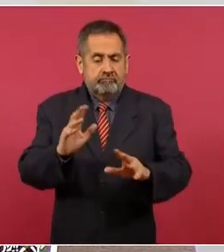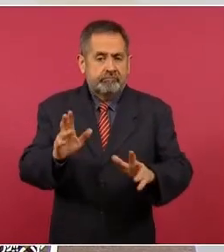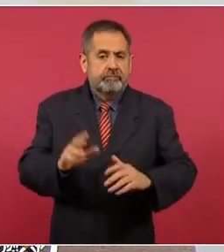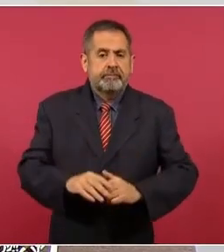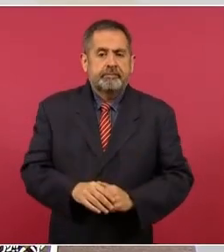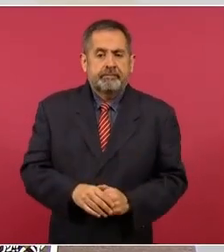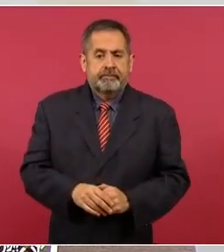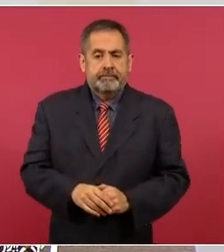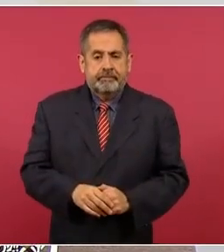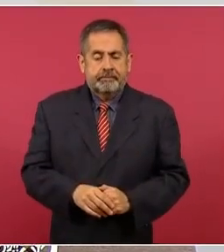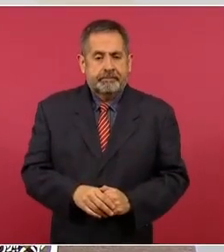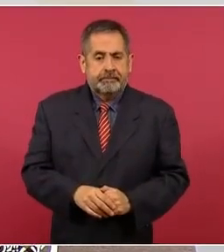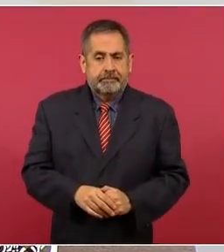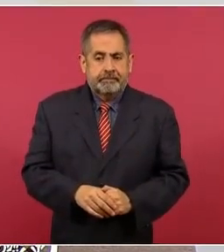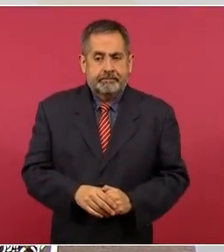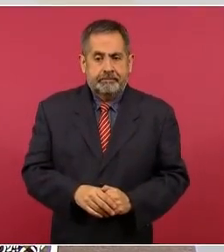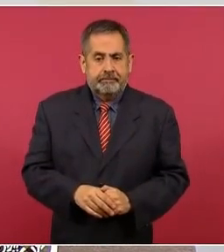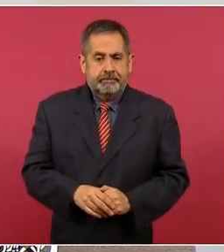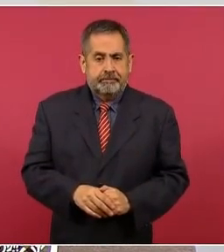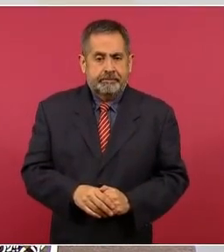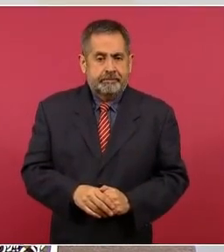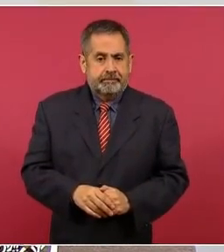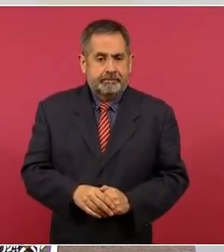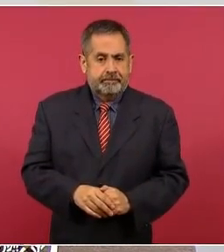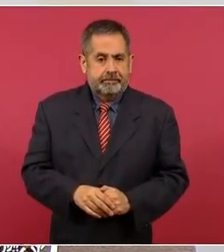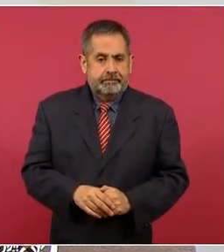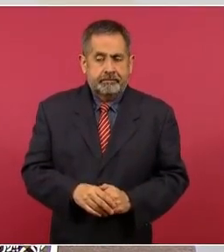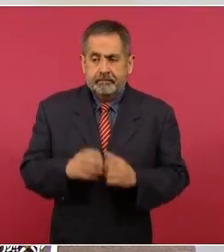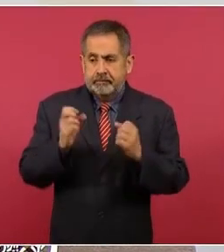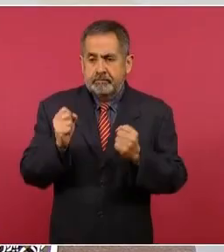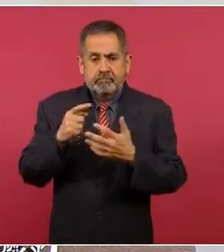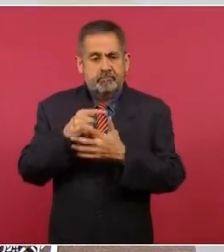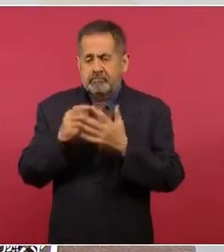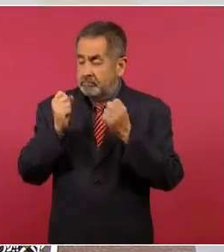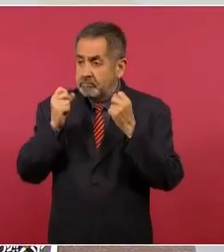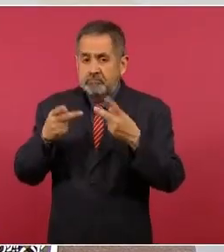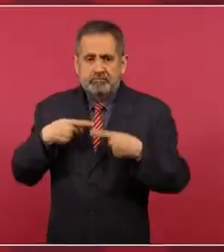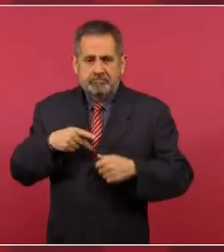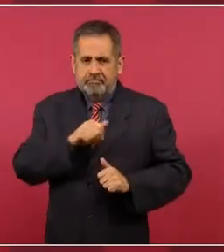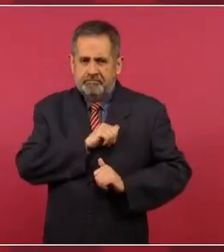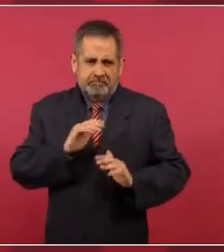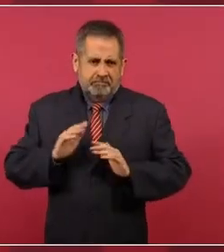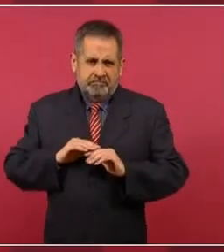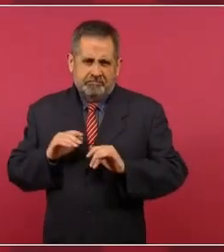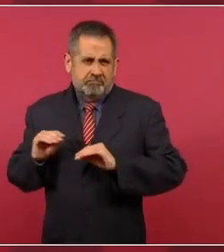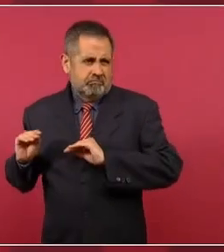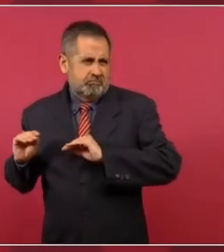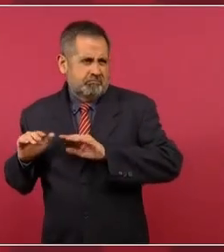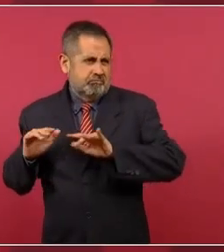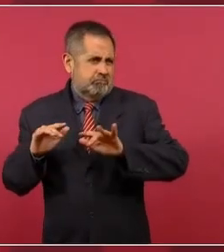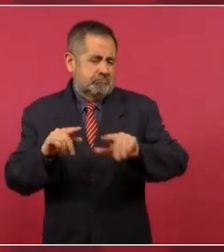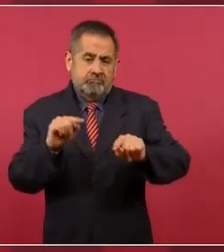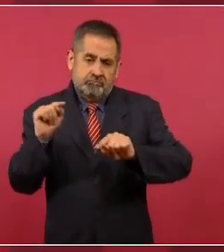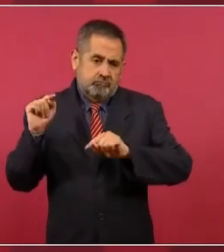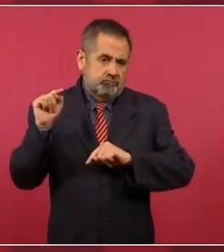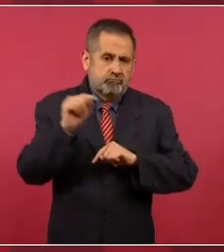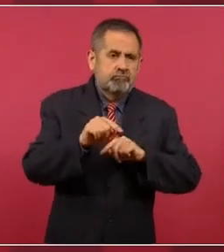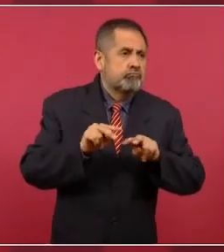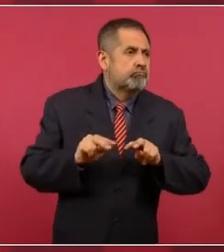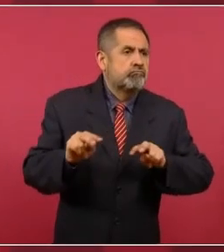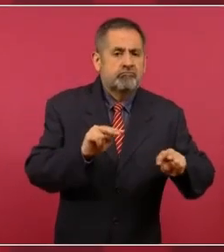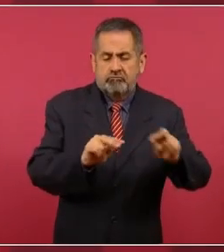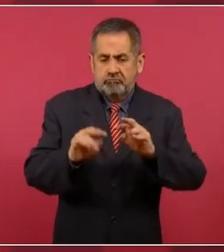con muchos elementos que se están movilizando hacia la zona